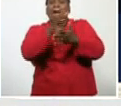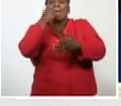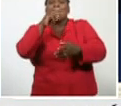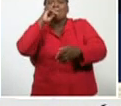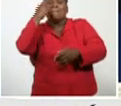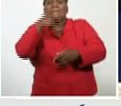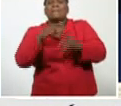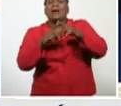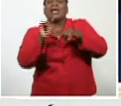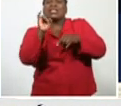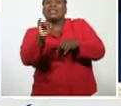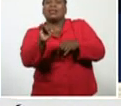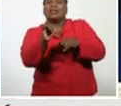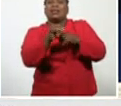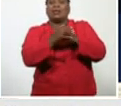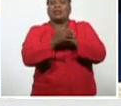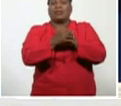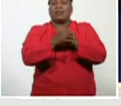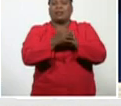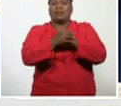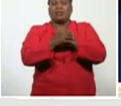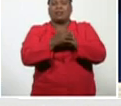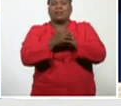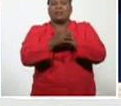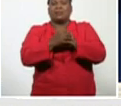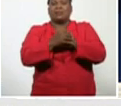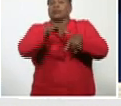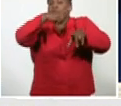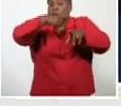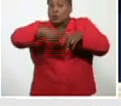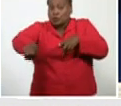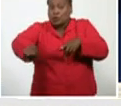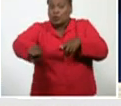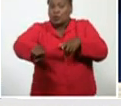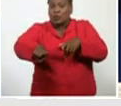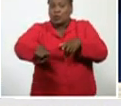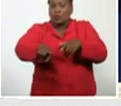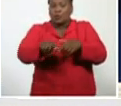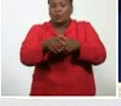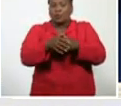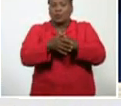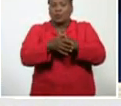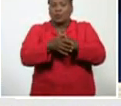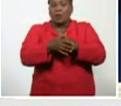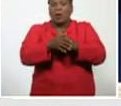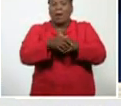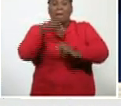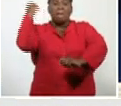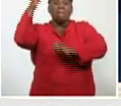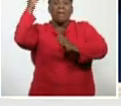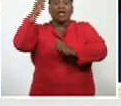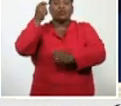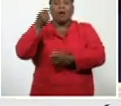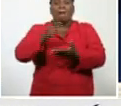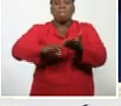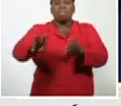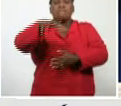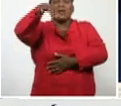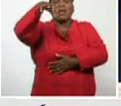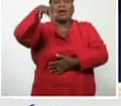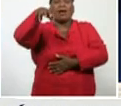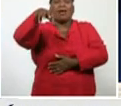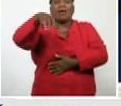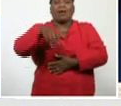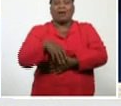Manatí, en, en la Tuna, y uno, de, en Mantua, en Pinar del Río, que,